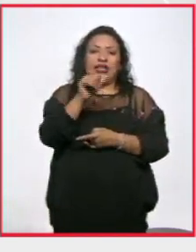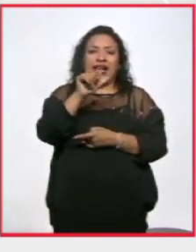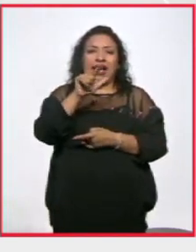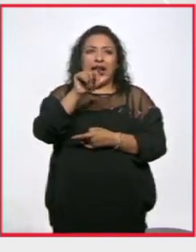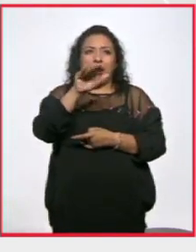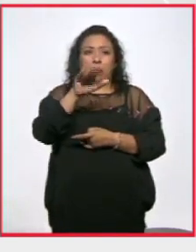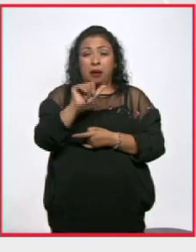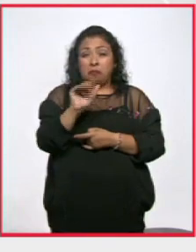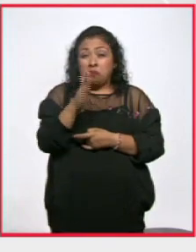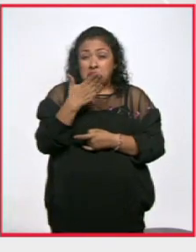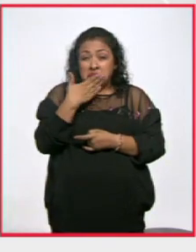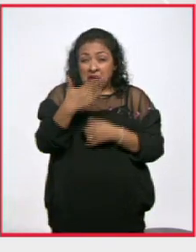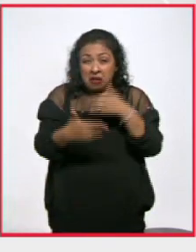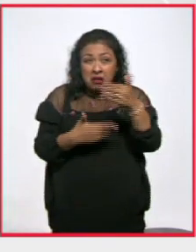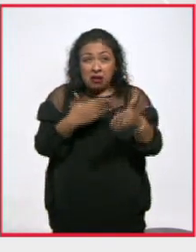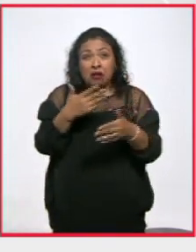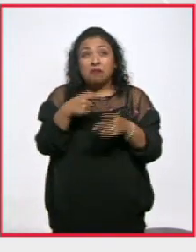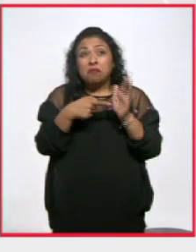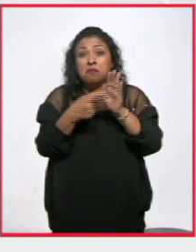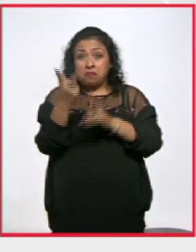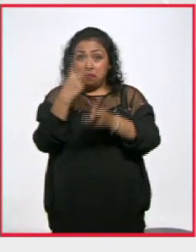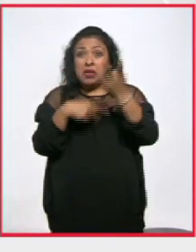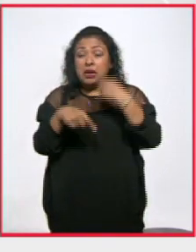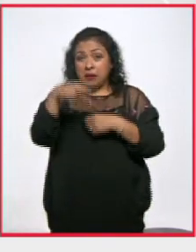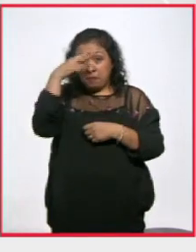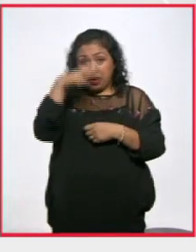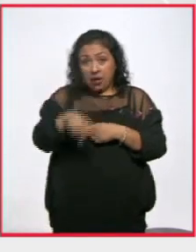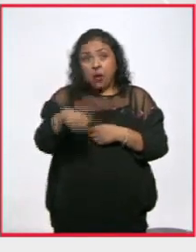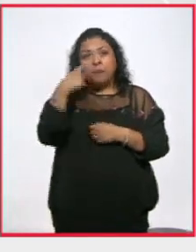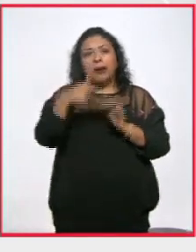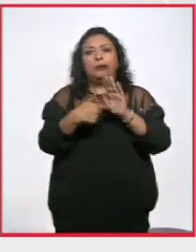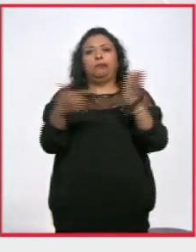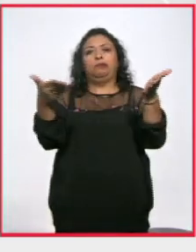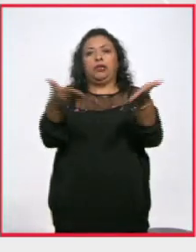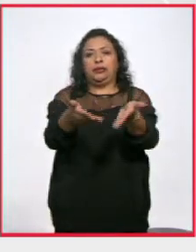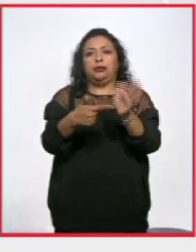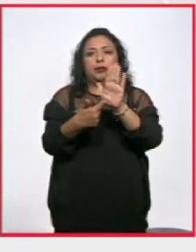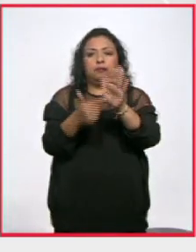Si todo sale bien, el afamado skate vendrá a México a presentarla.